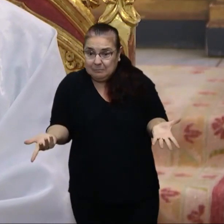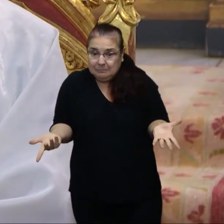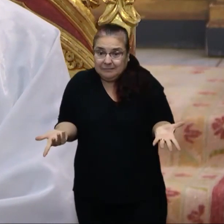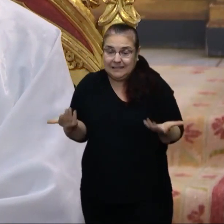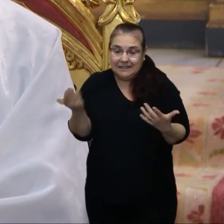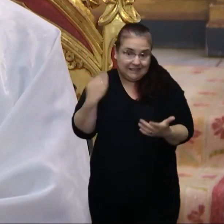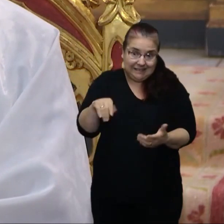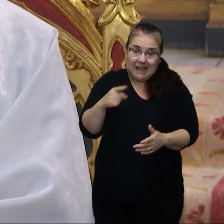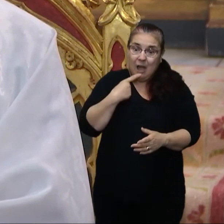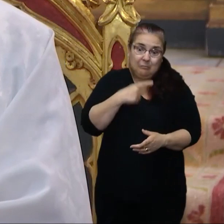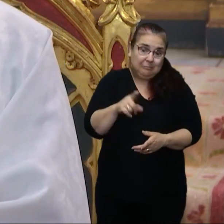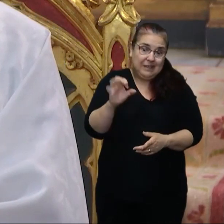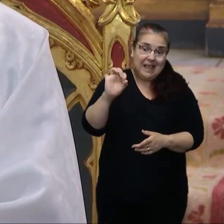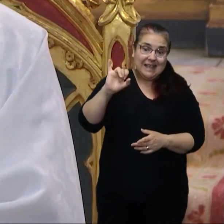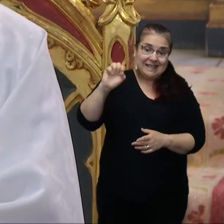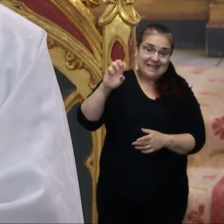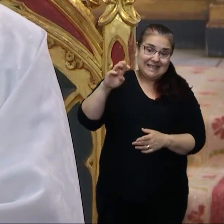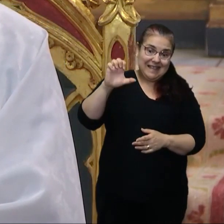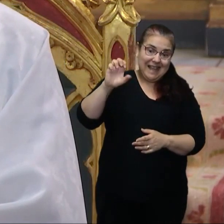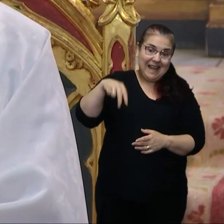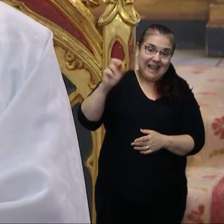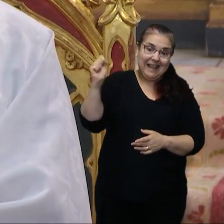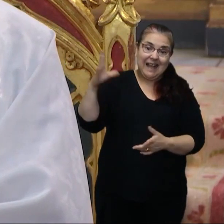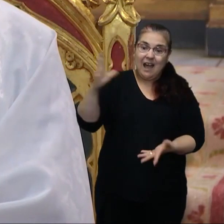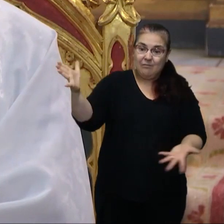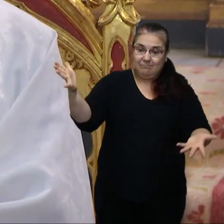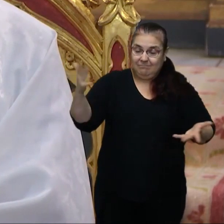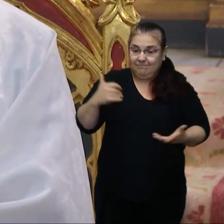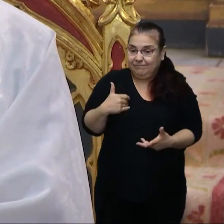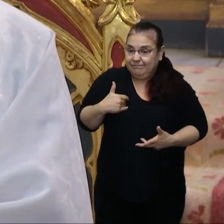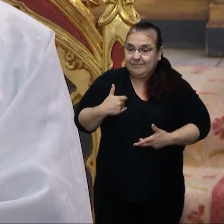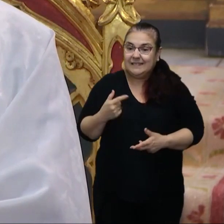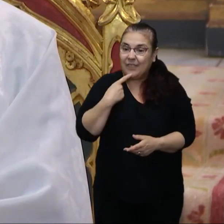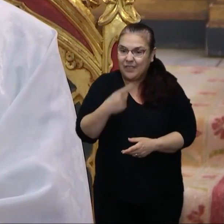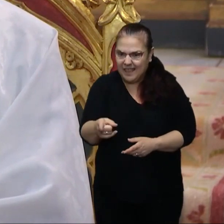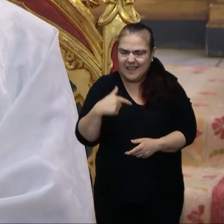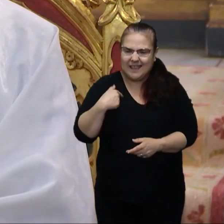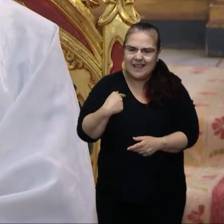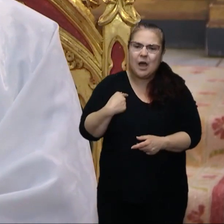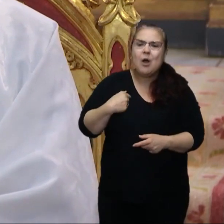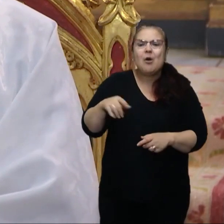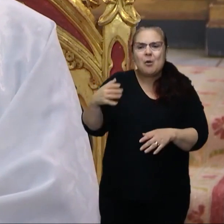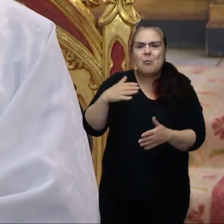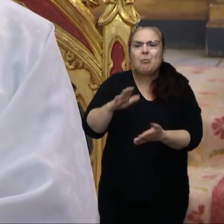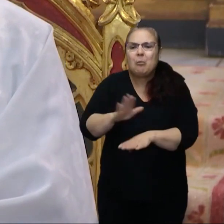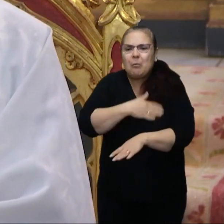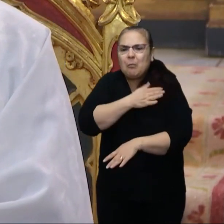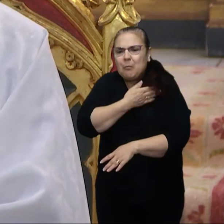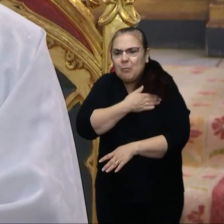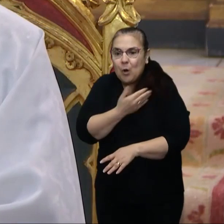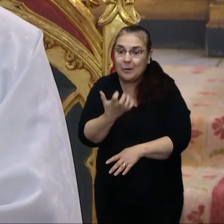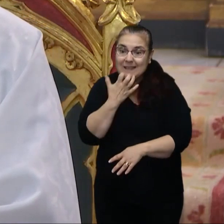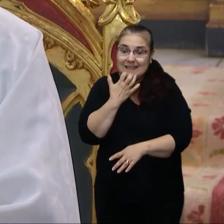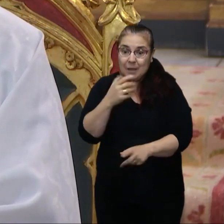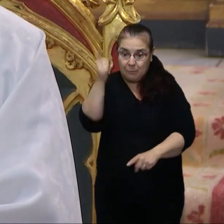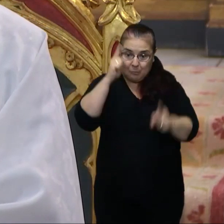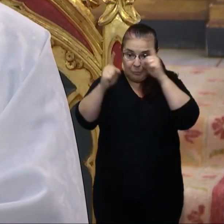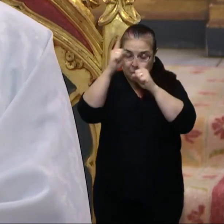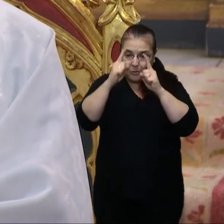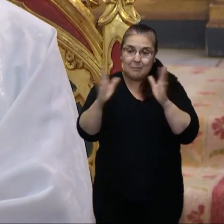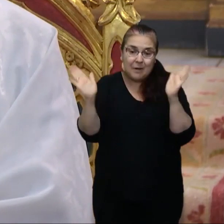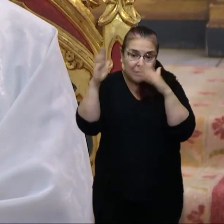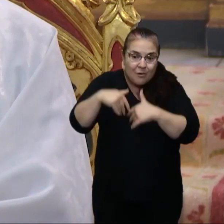pobrecito quien no tenga adversidades porque no aprenderá nunca. Pues el santo obispo Atanasio